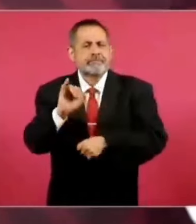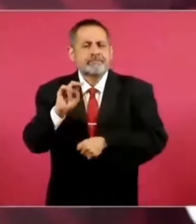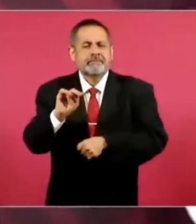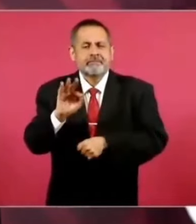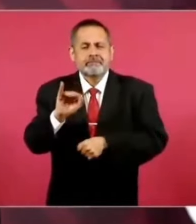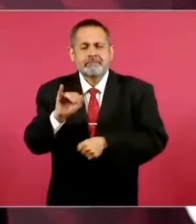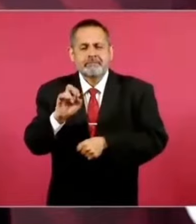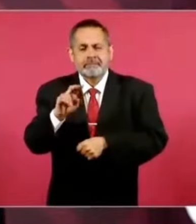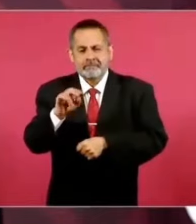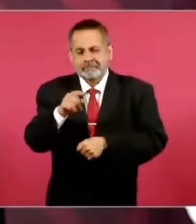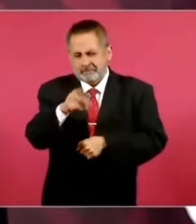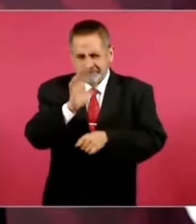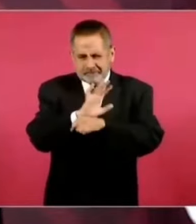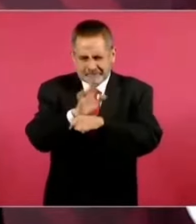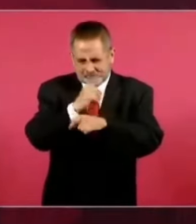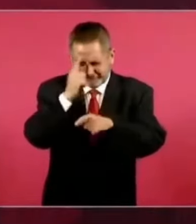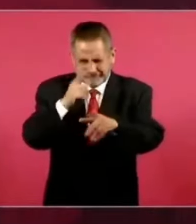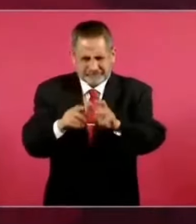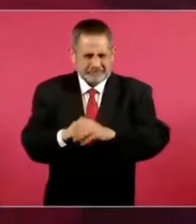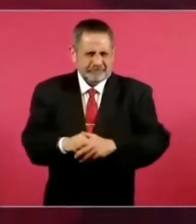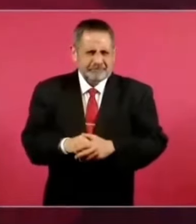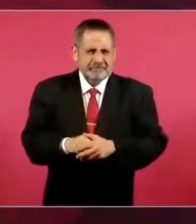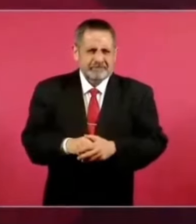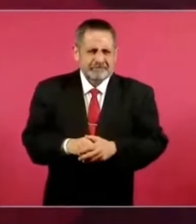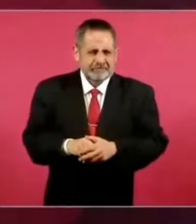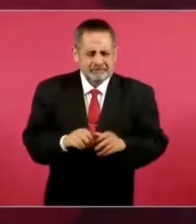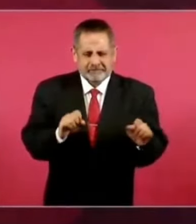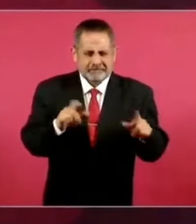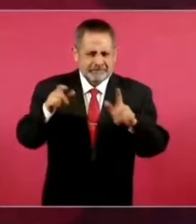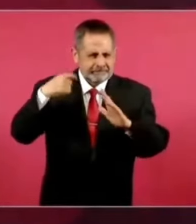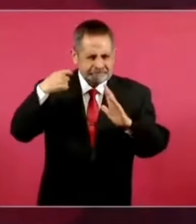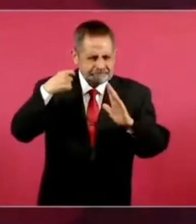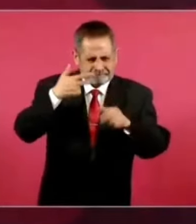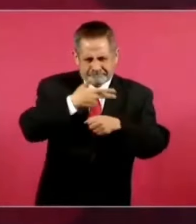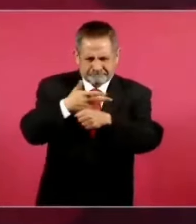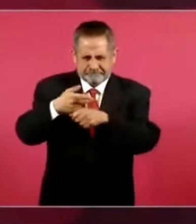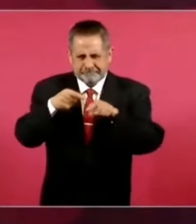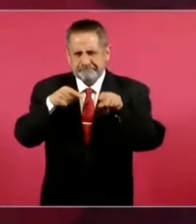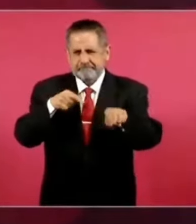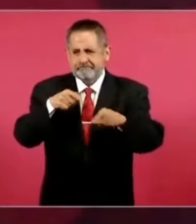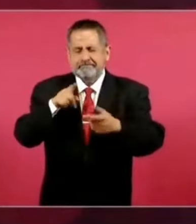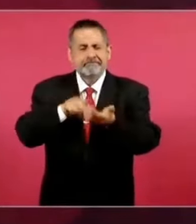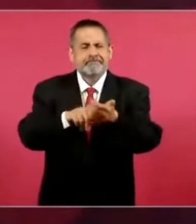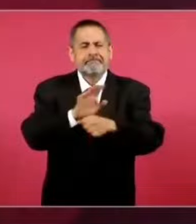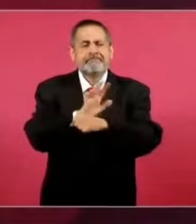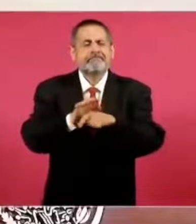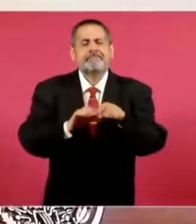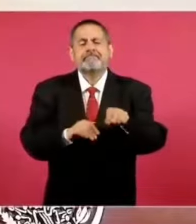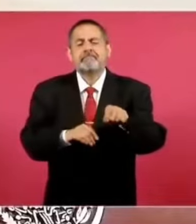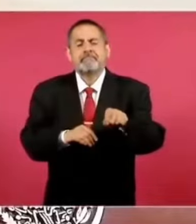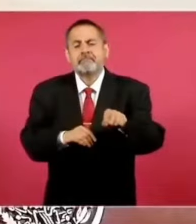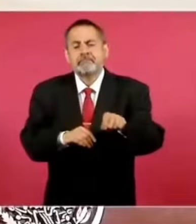sale una escena donde